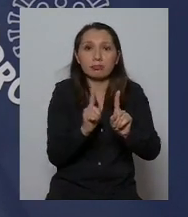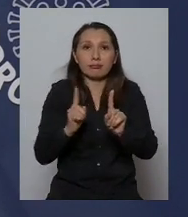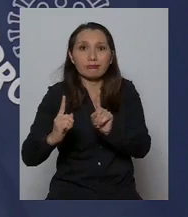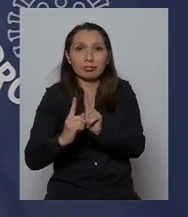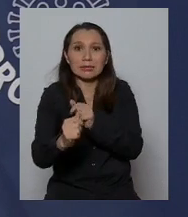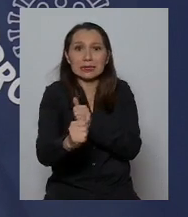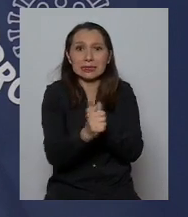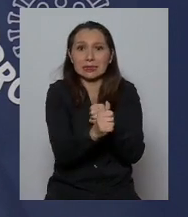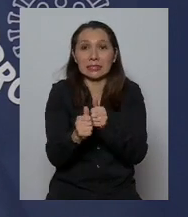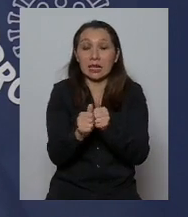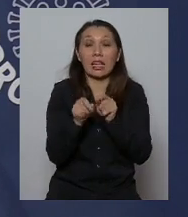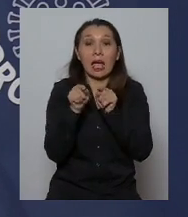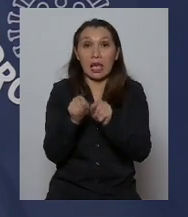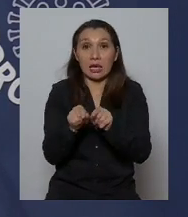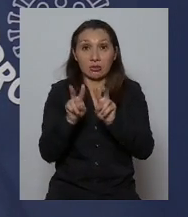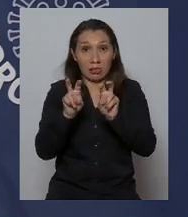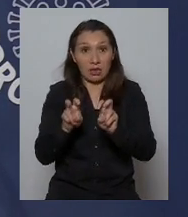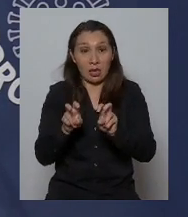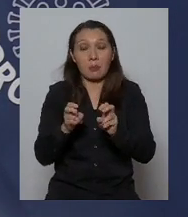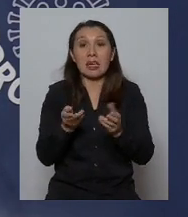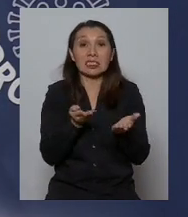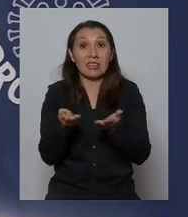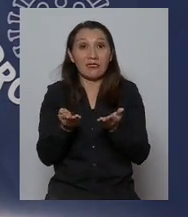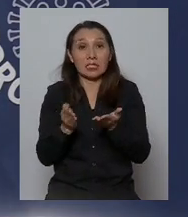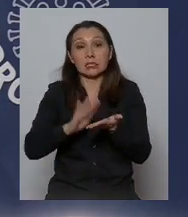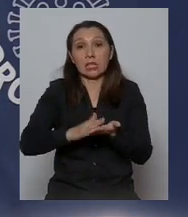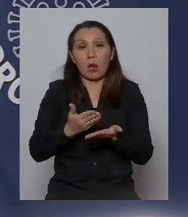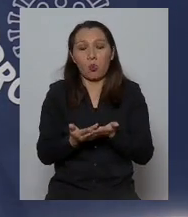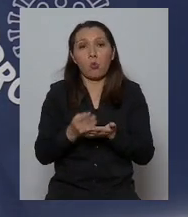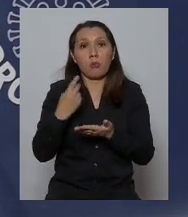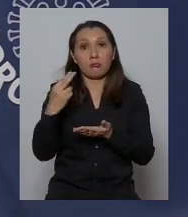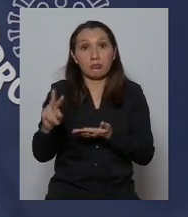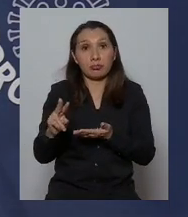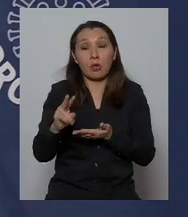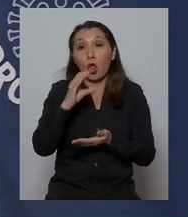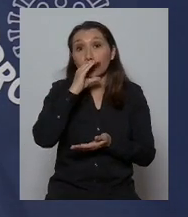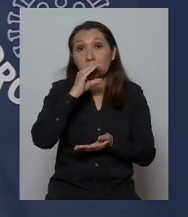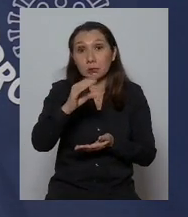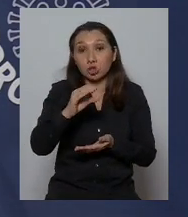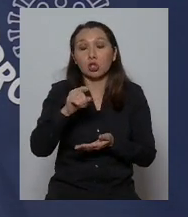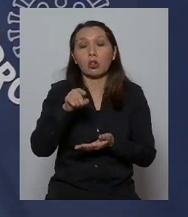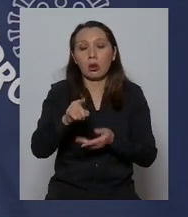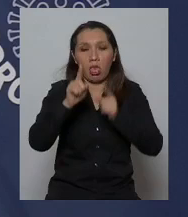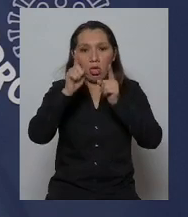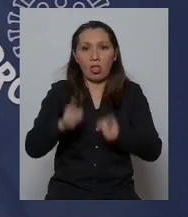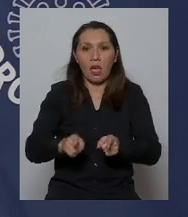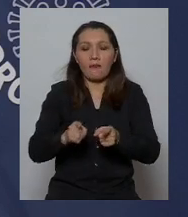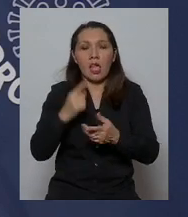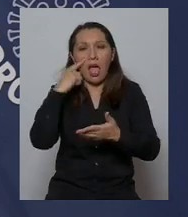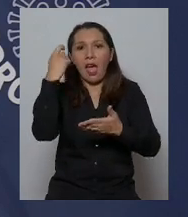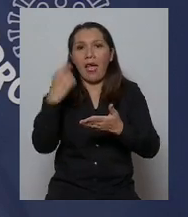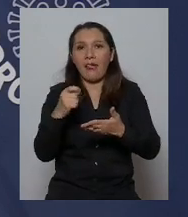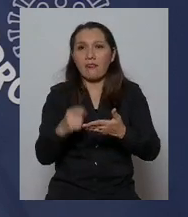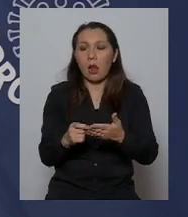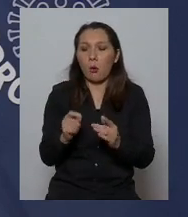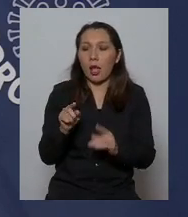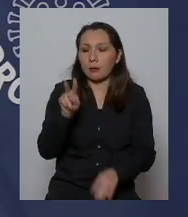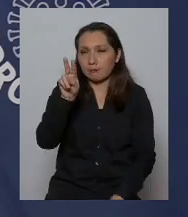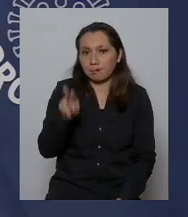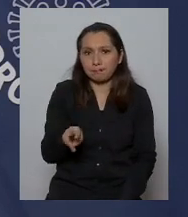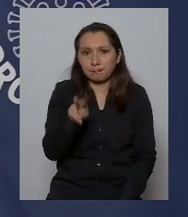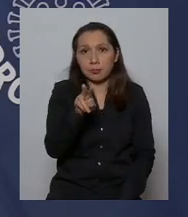y de acuerdo a eso el servicio de salud en este caso el servicio de salud Concepción debe evaluar si